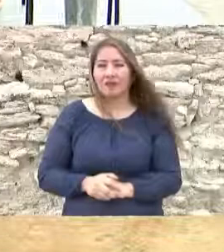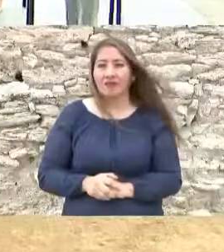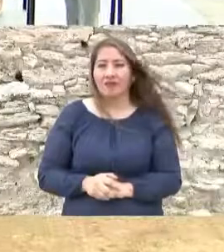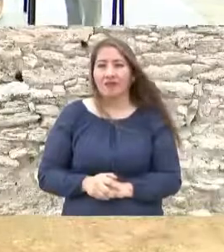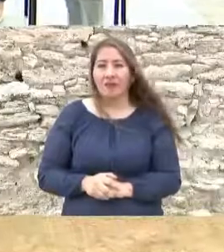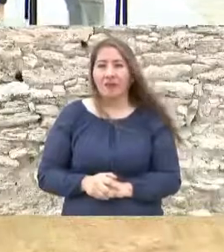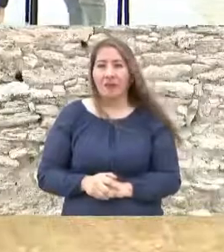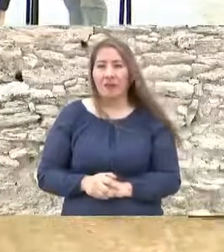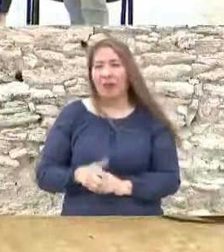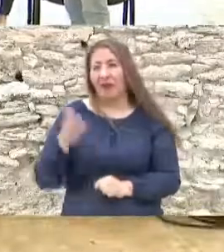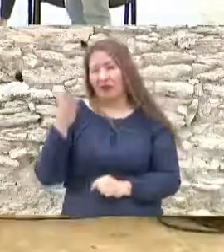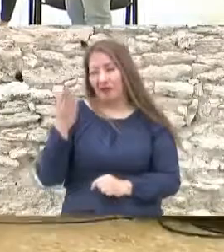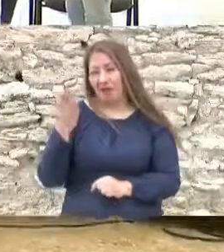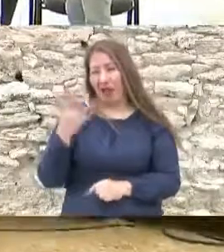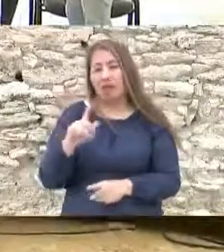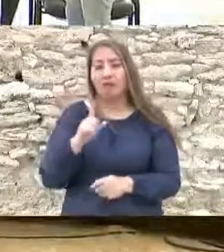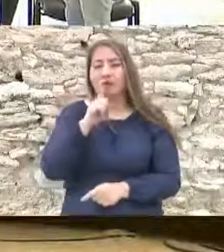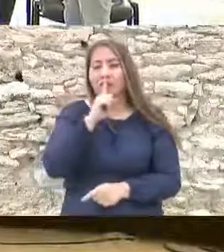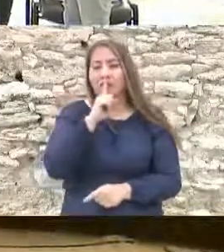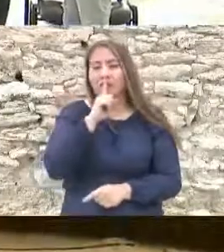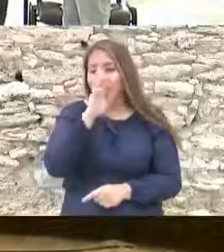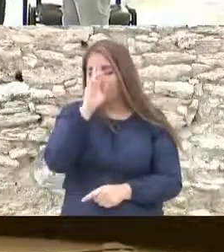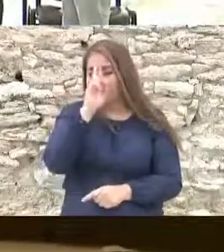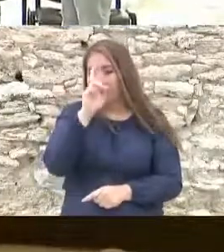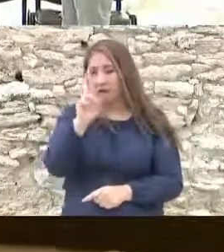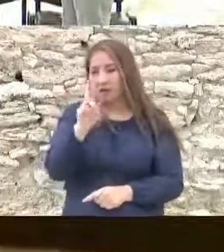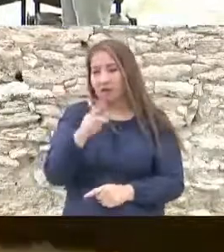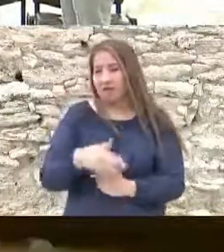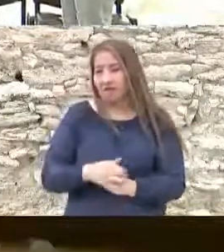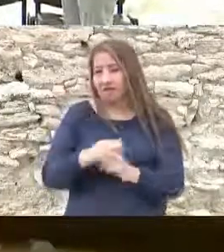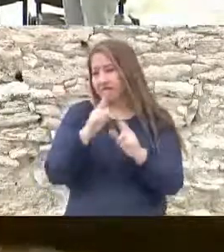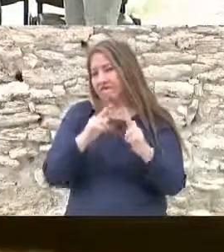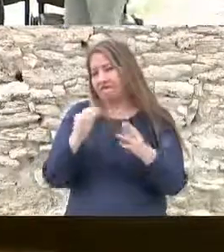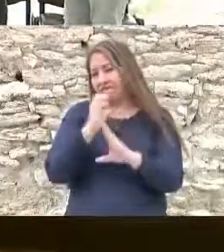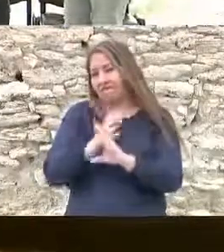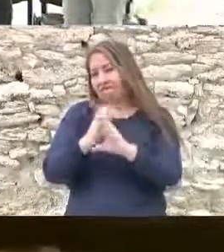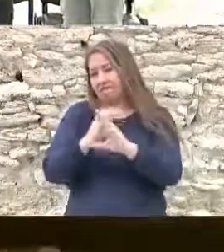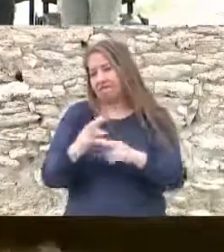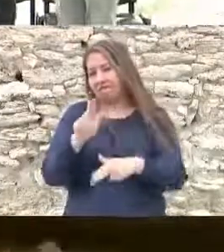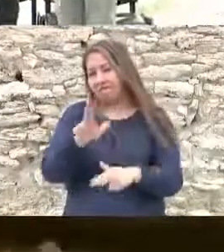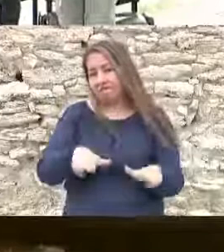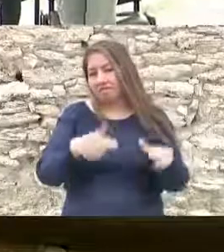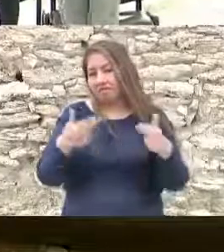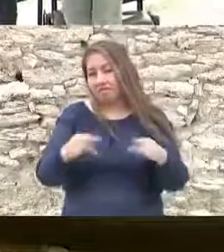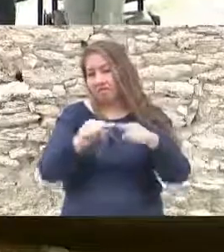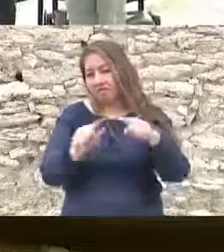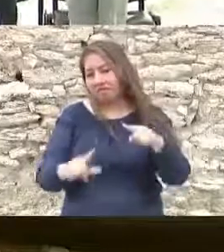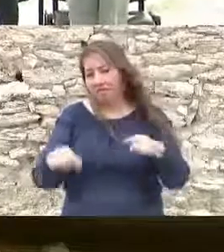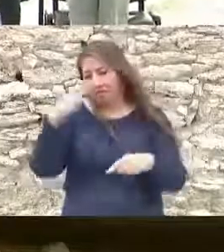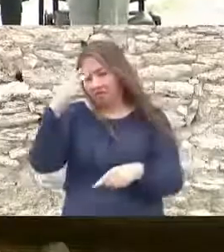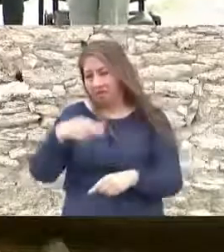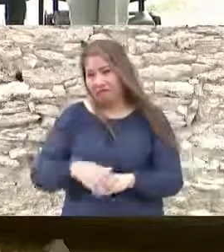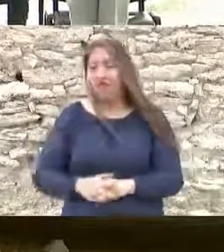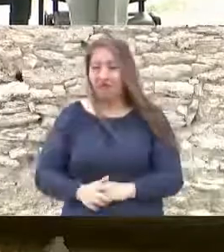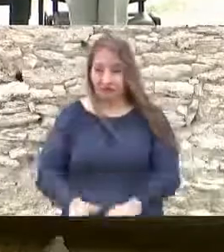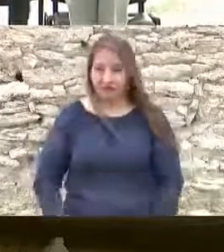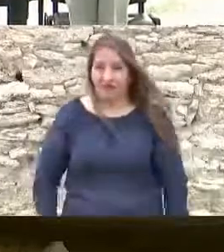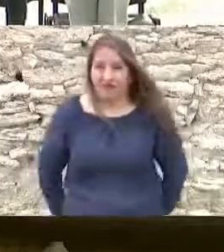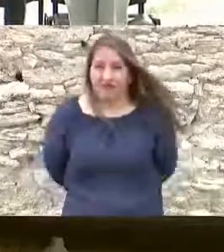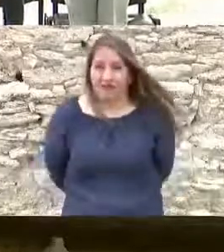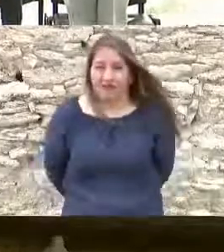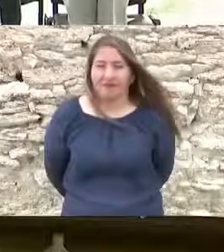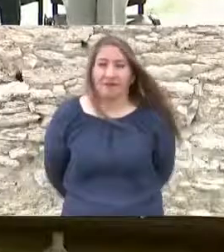les solicitamos guardar el debido respeto para entonar nuestro himno nacional mexicano y